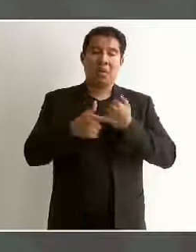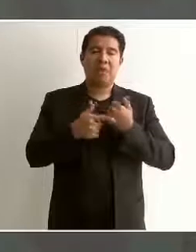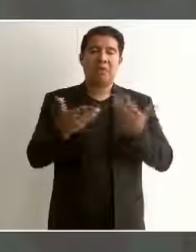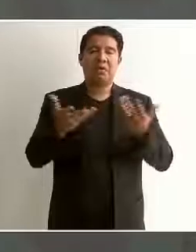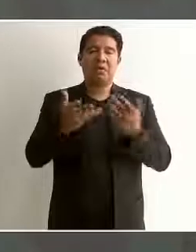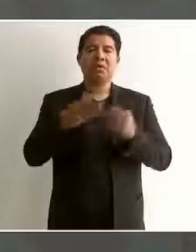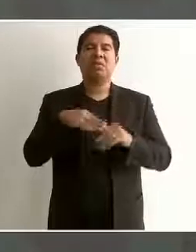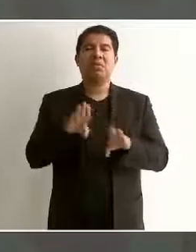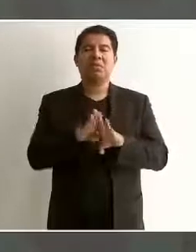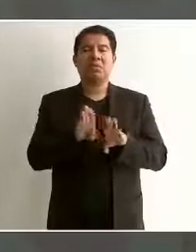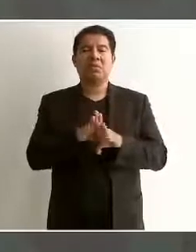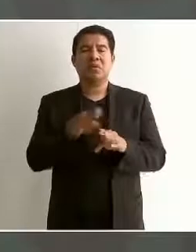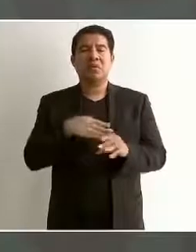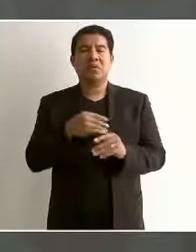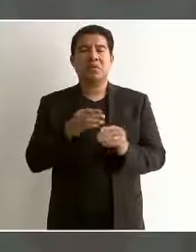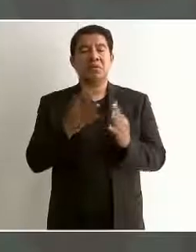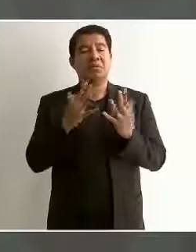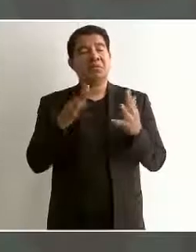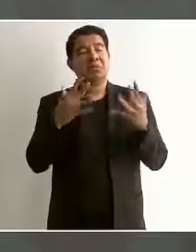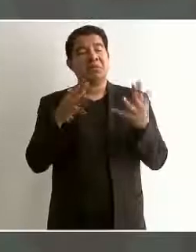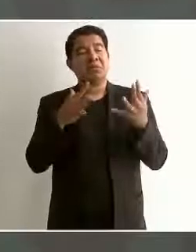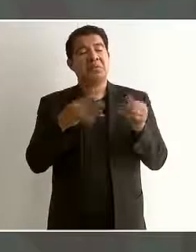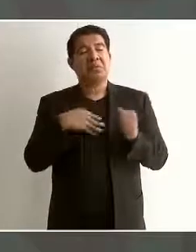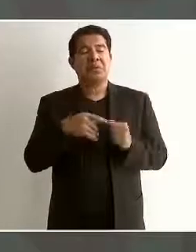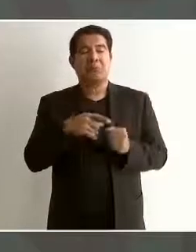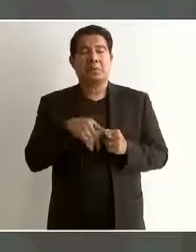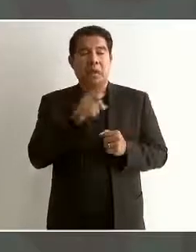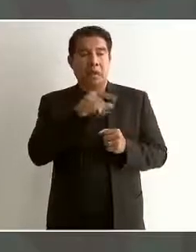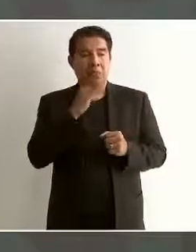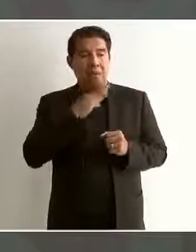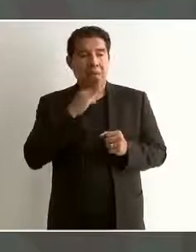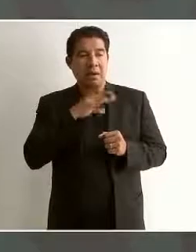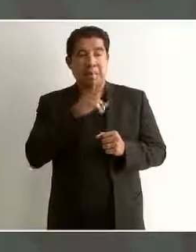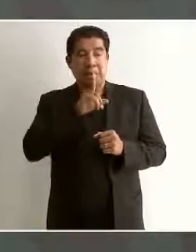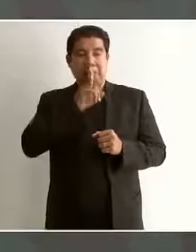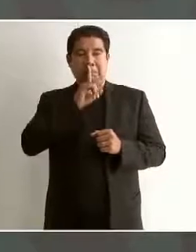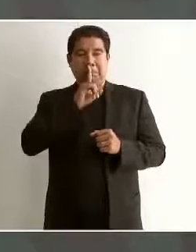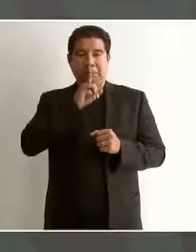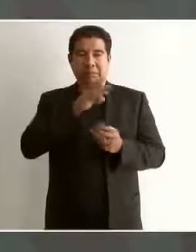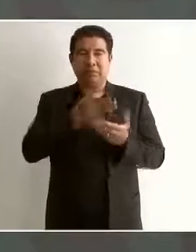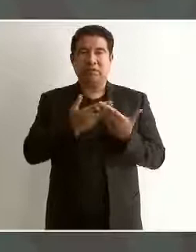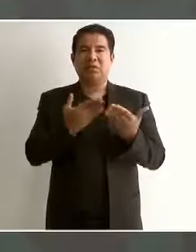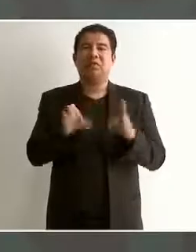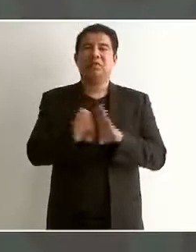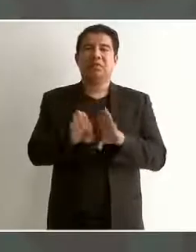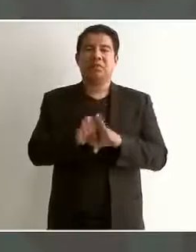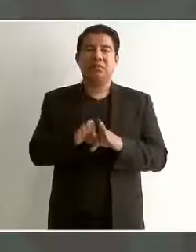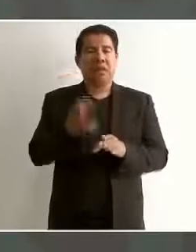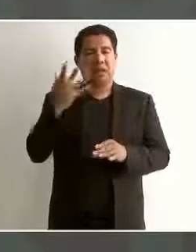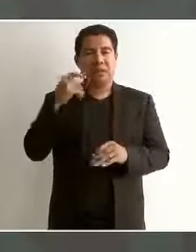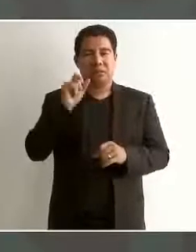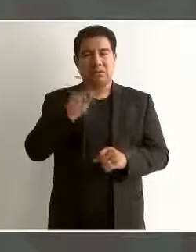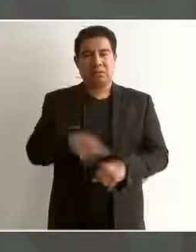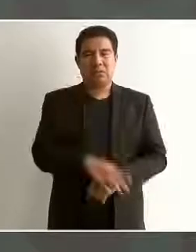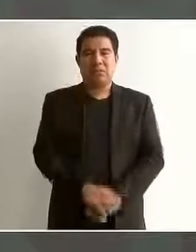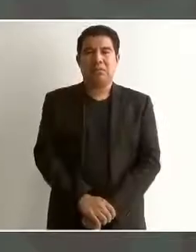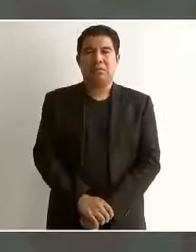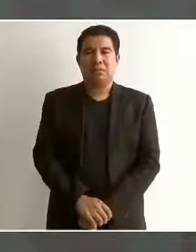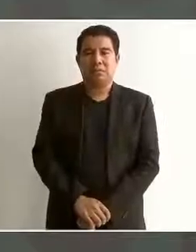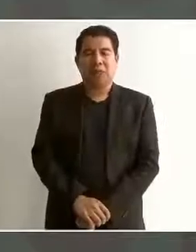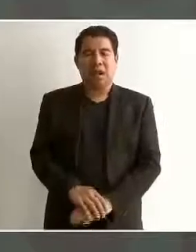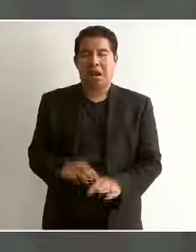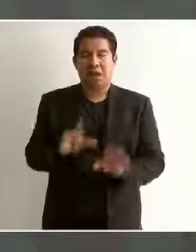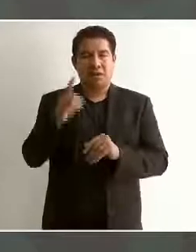y se dediquen a aplaudir y a callar como era antes? ya es